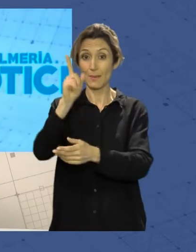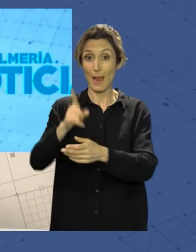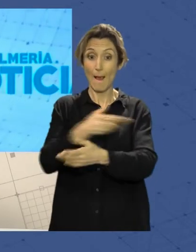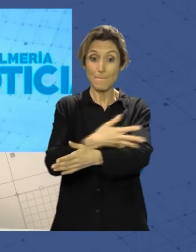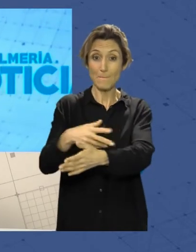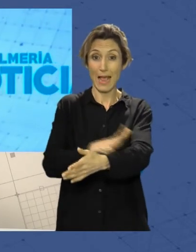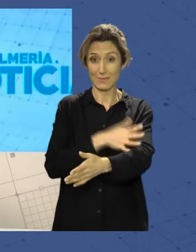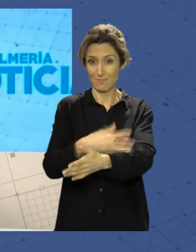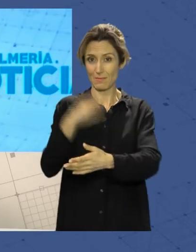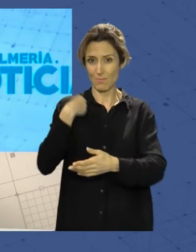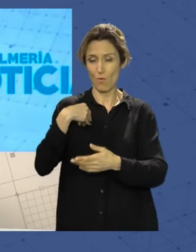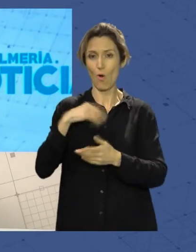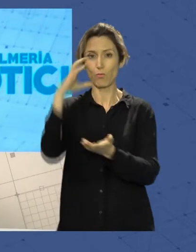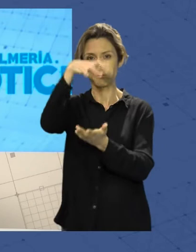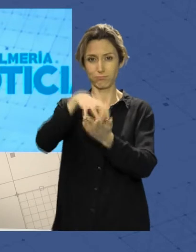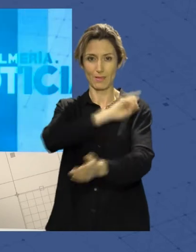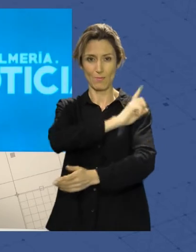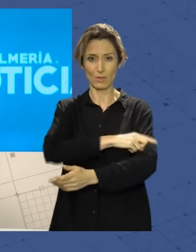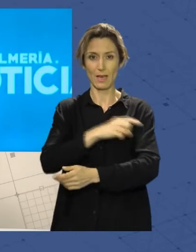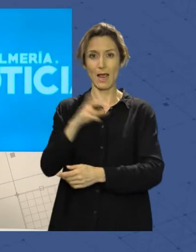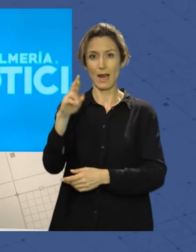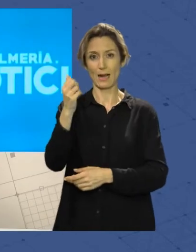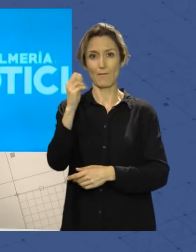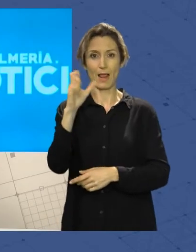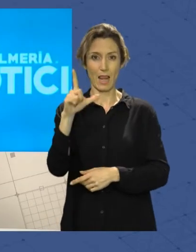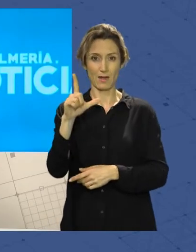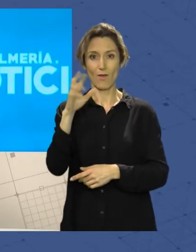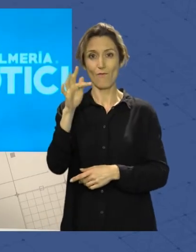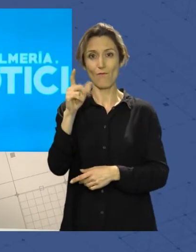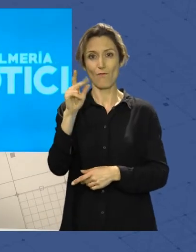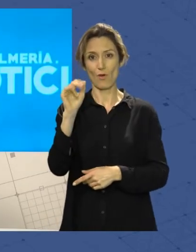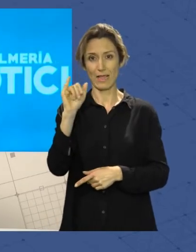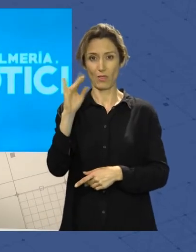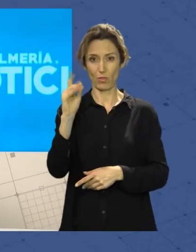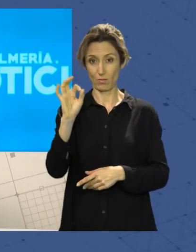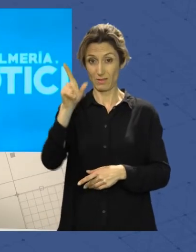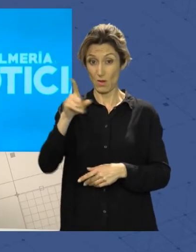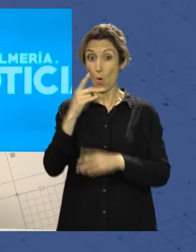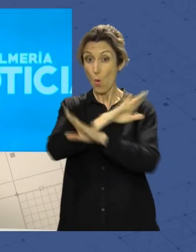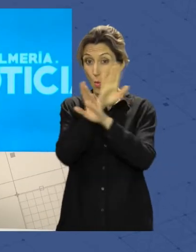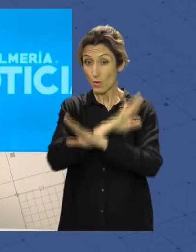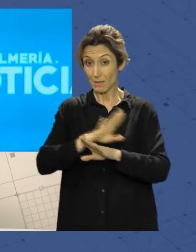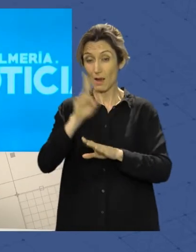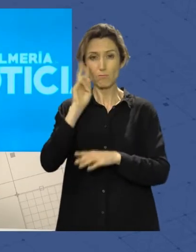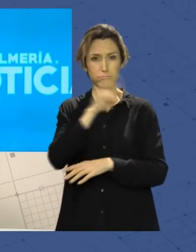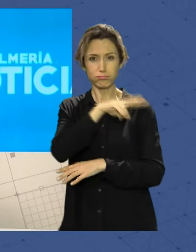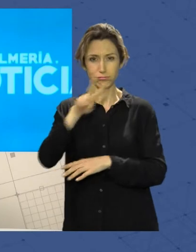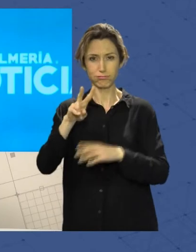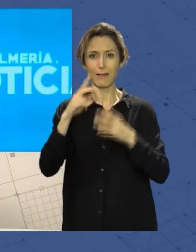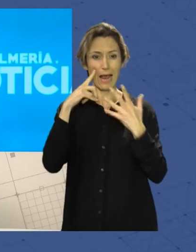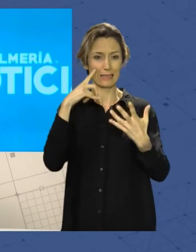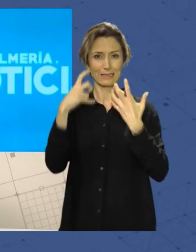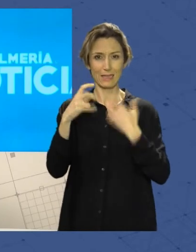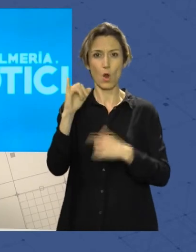Florido. Por otro lado, visitábamos la última muestra fotográfica del artista Juan Cerón, una exposición que se